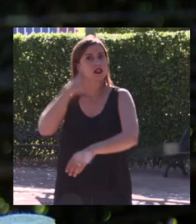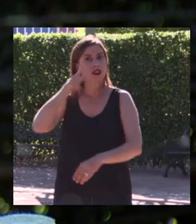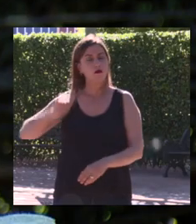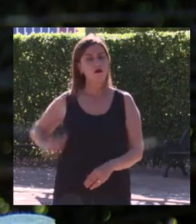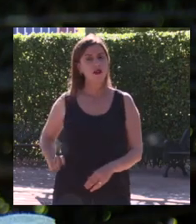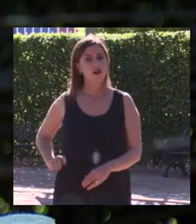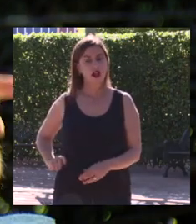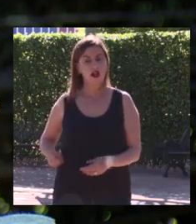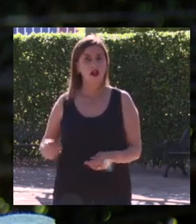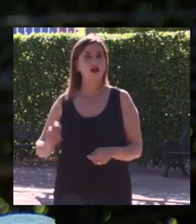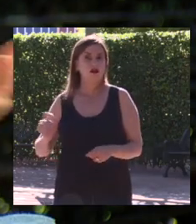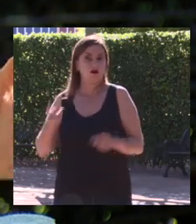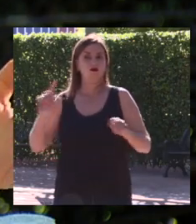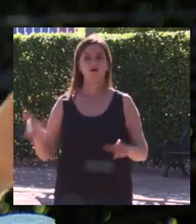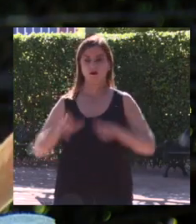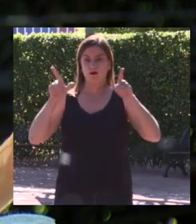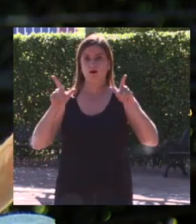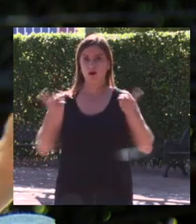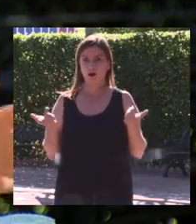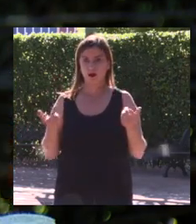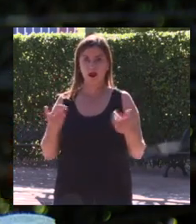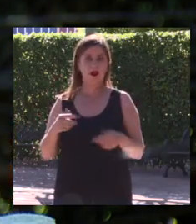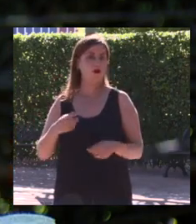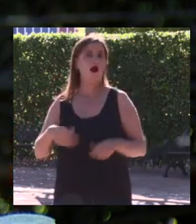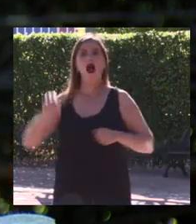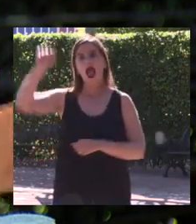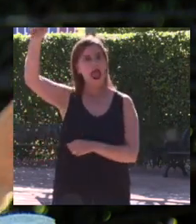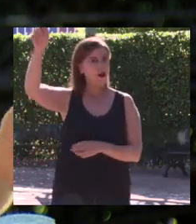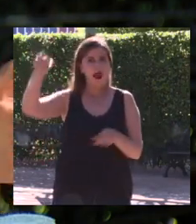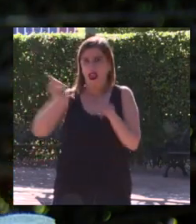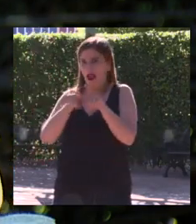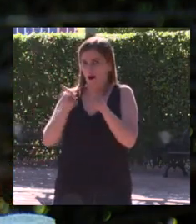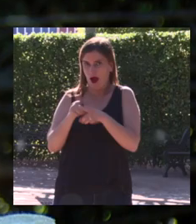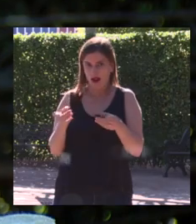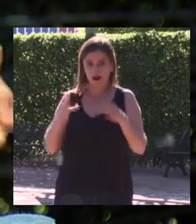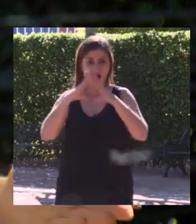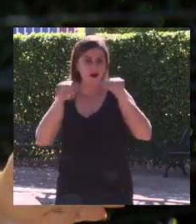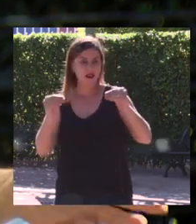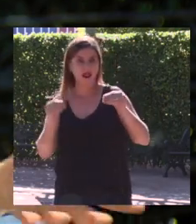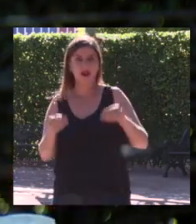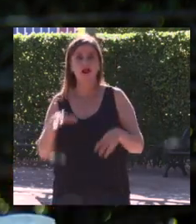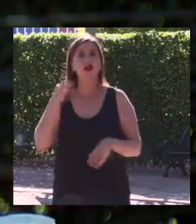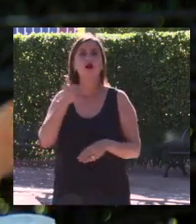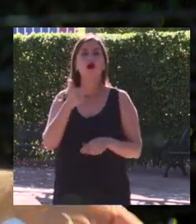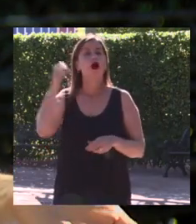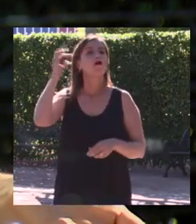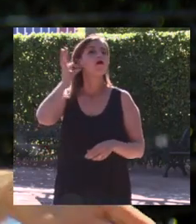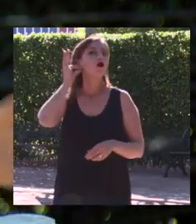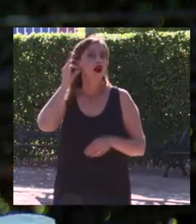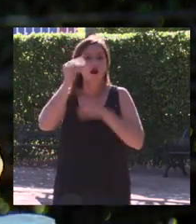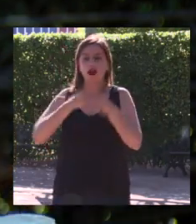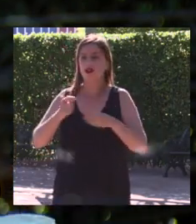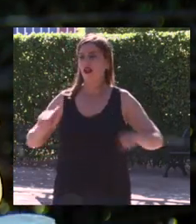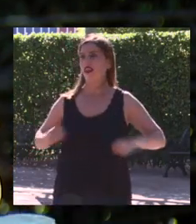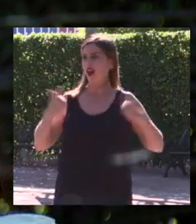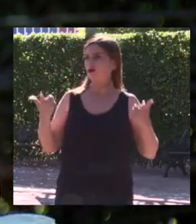una carrera se destaca y se le pone de héroes prácticamente cuando son universitarios y cuando una mujer lo hace con total naturalidad porque